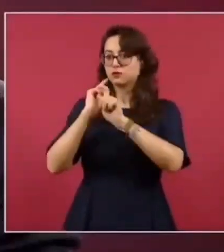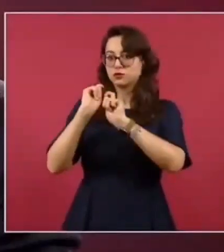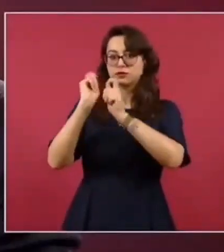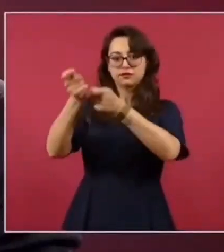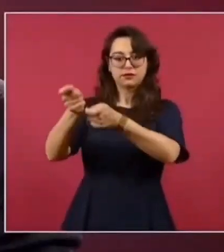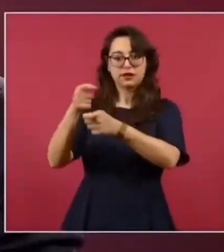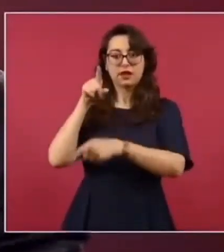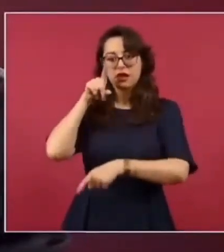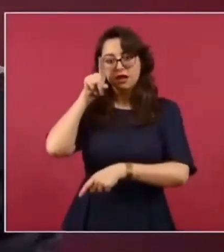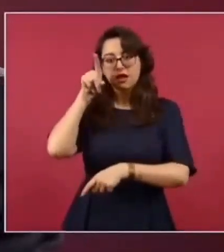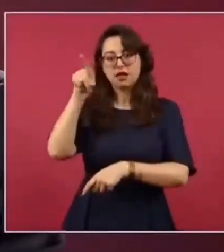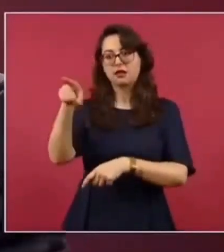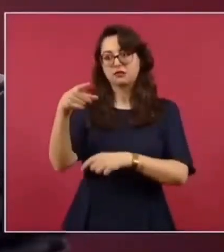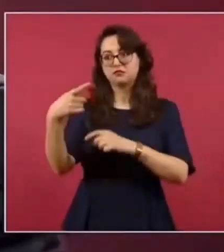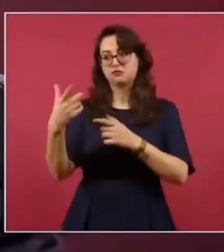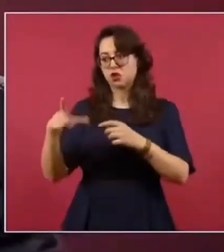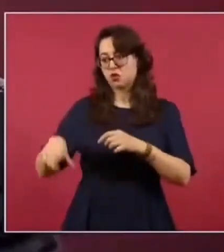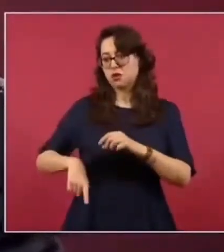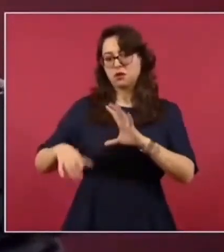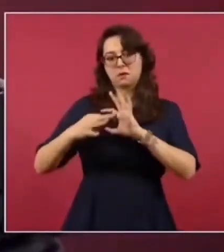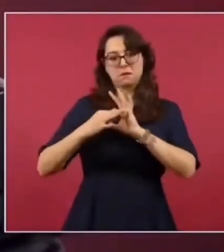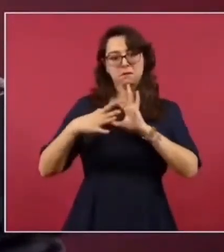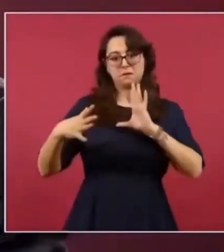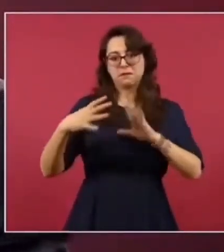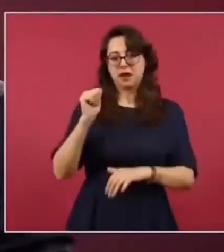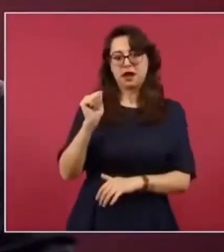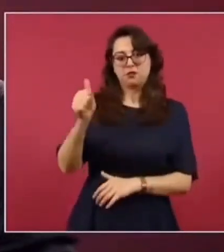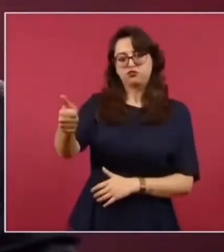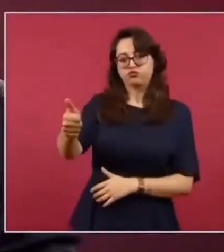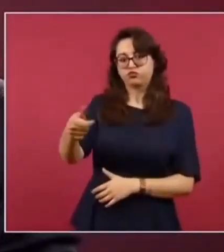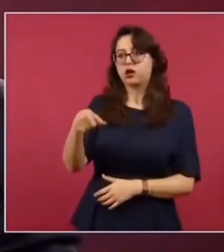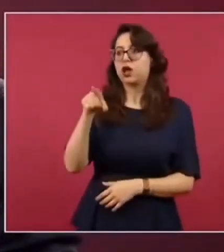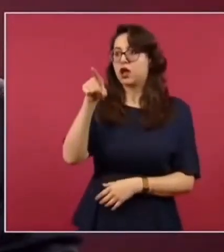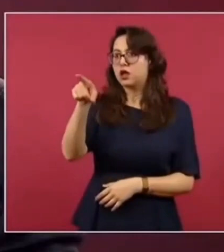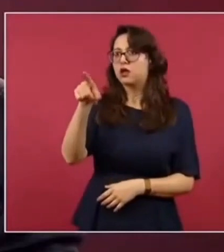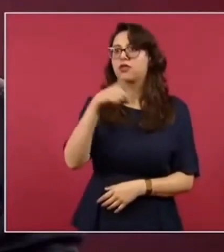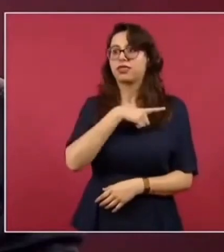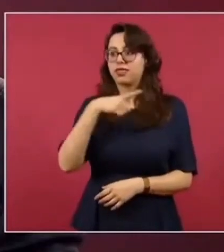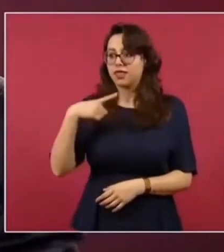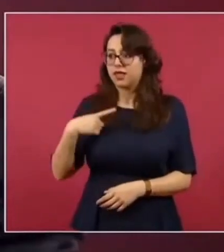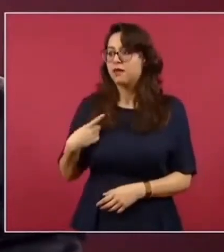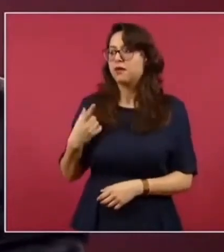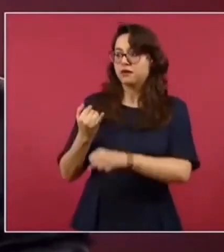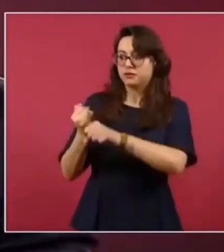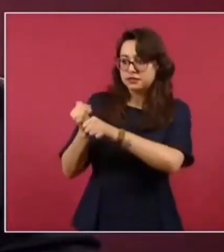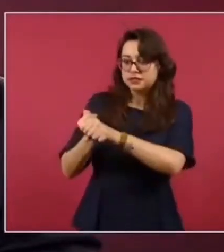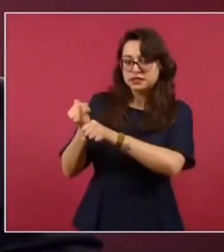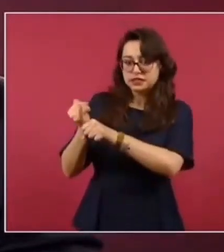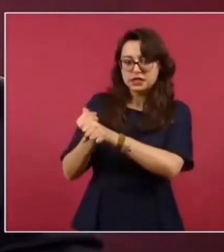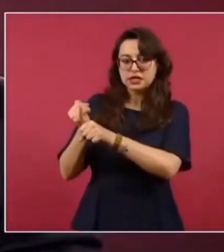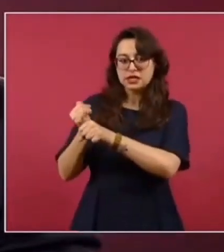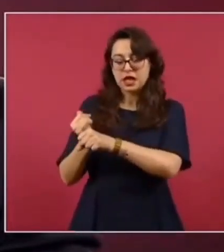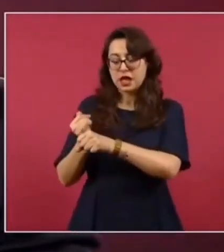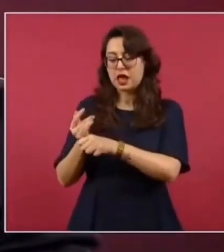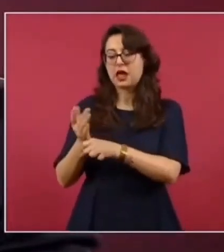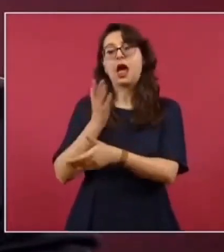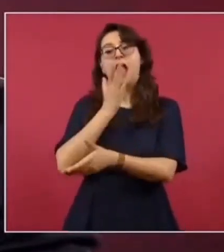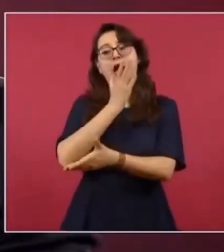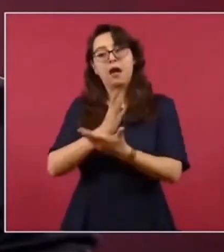De todas maneras, nosotros vamos a informar el día